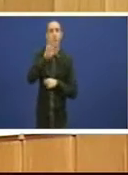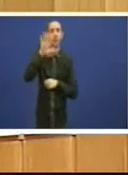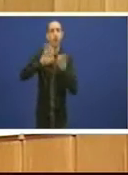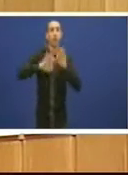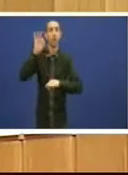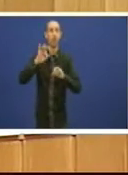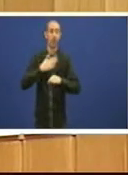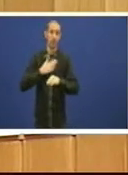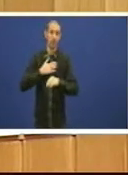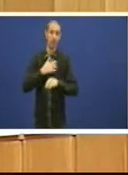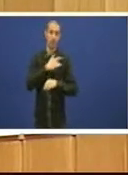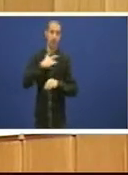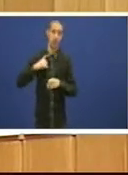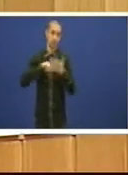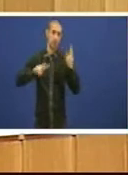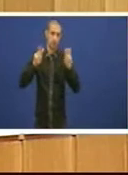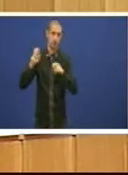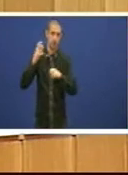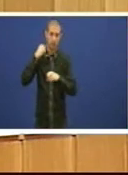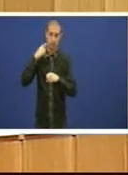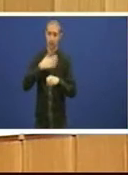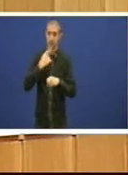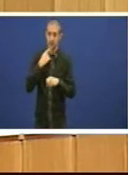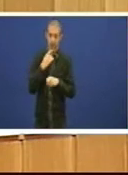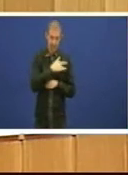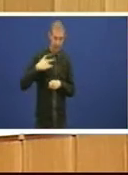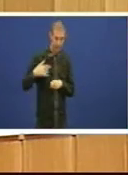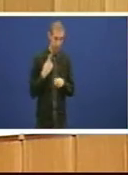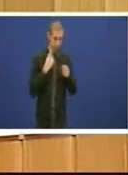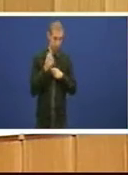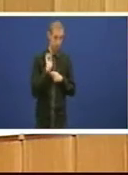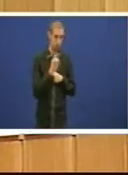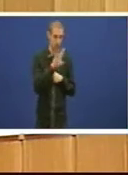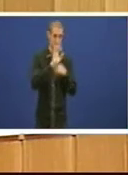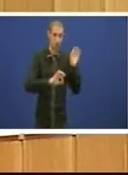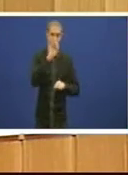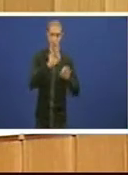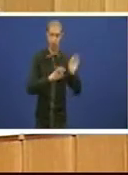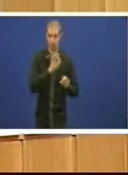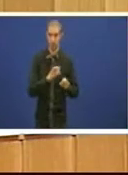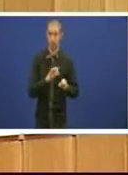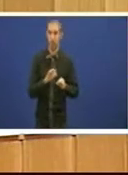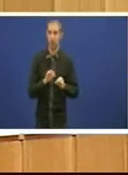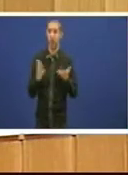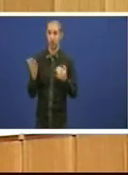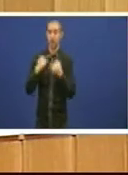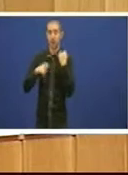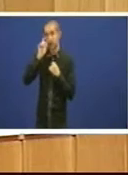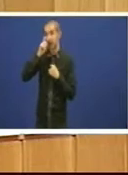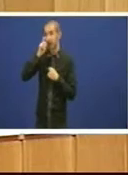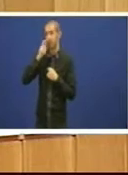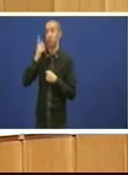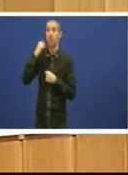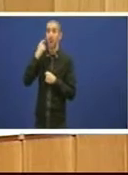maneira que as Caixas controlarían o 15%. Dous días despois quizáis que Feijó non quedara ben o Banco de España